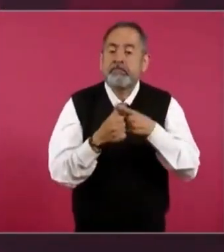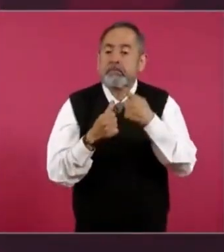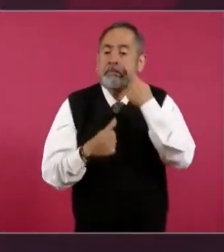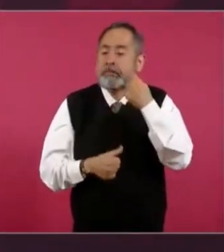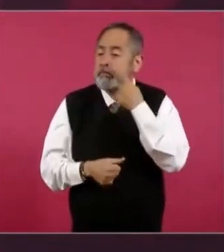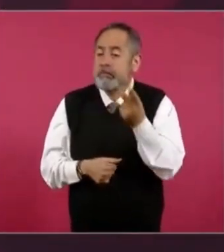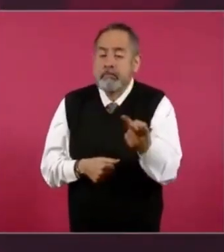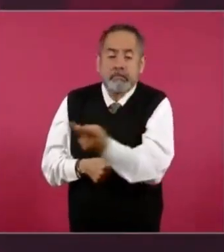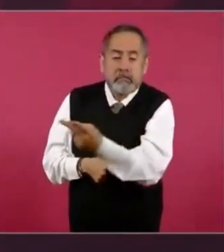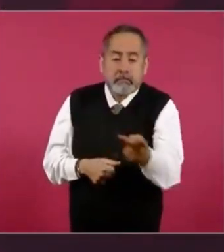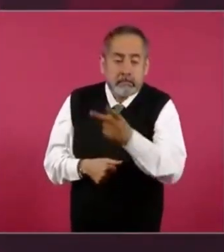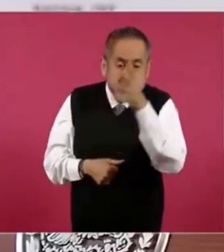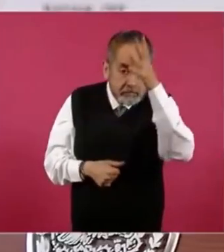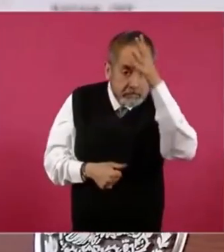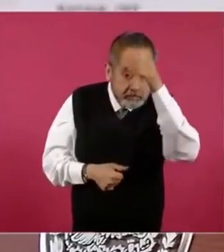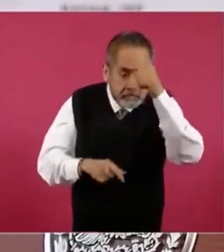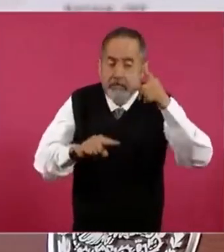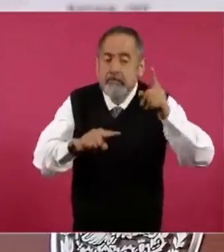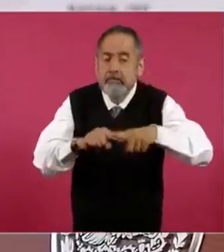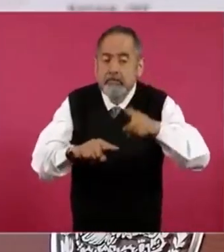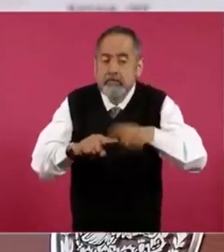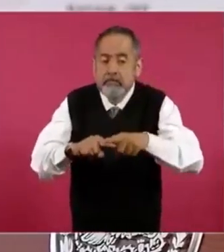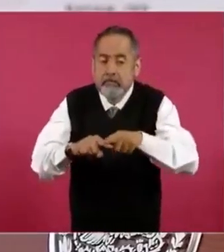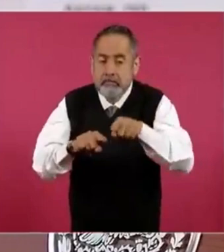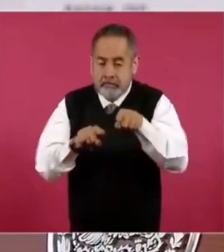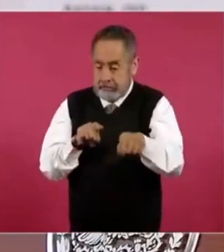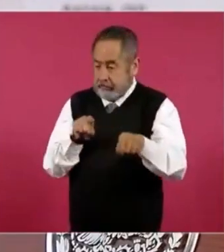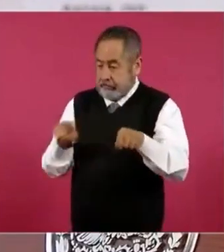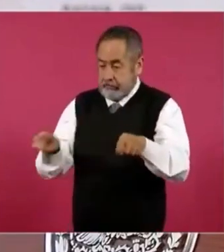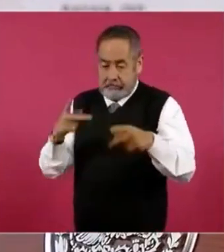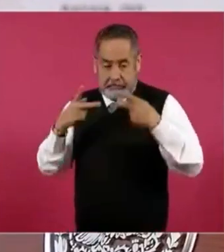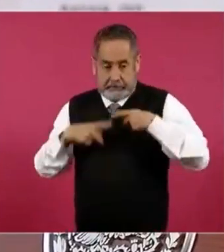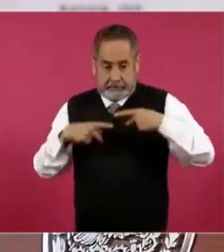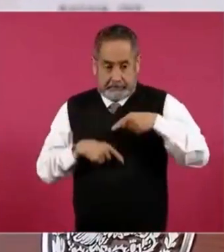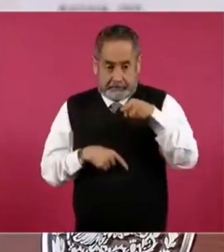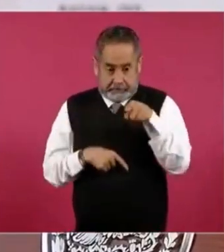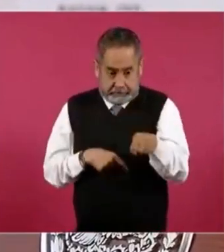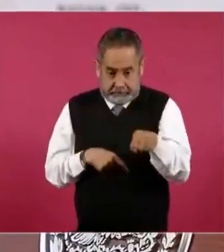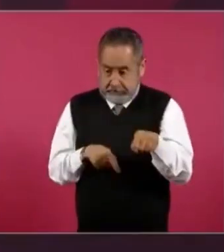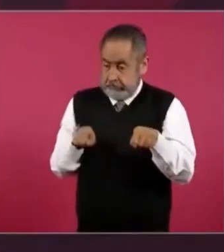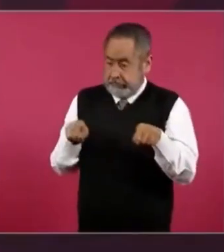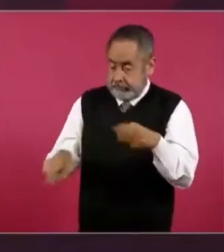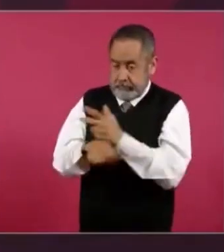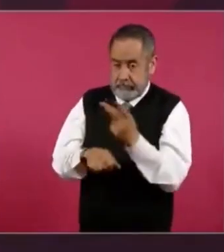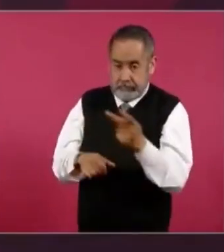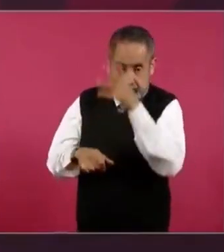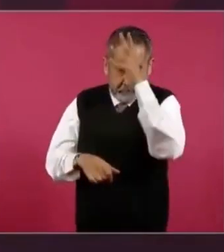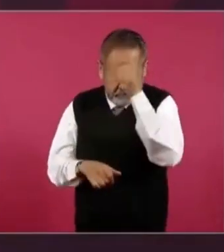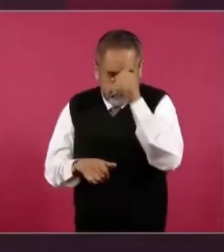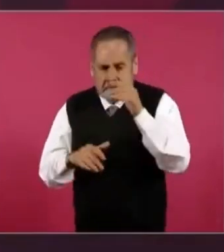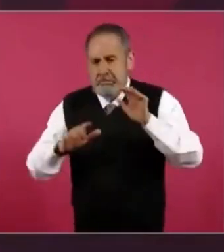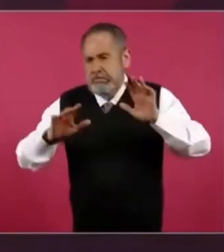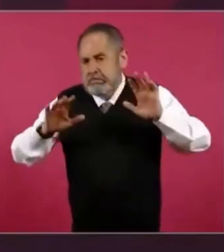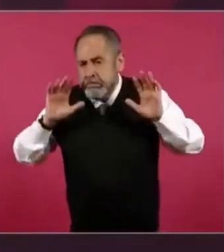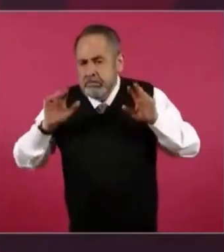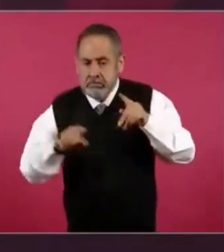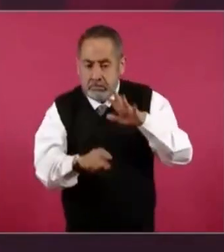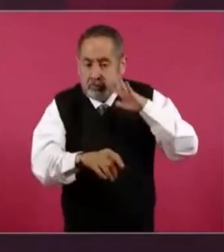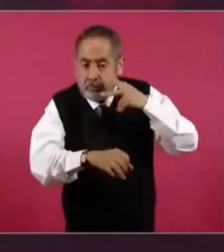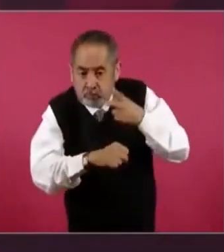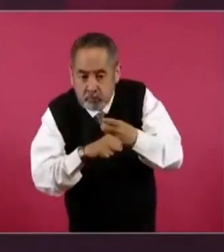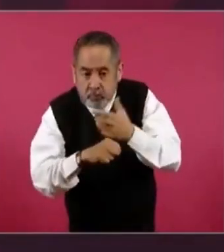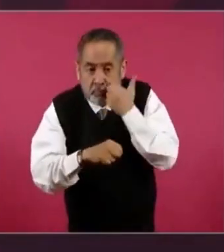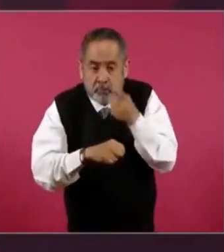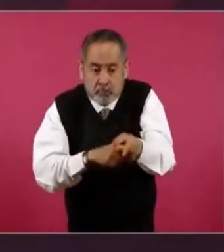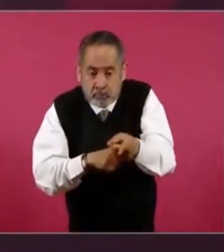fueron las dos personas por su voluntad